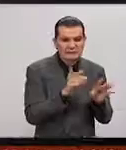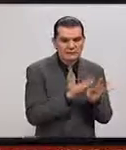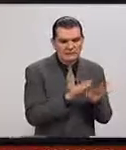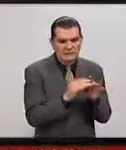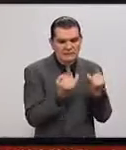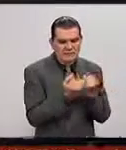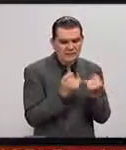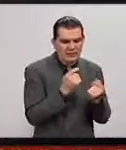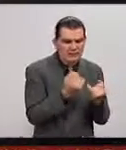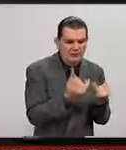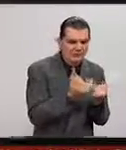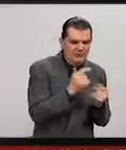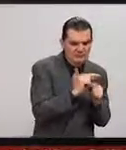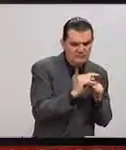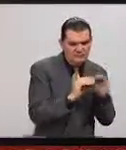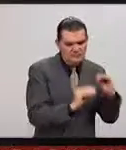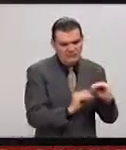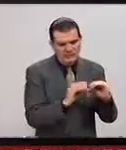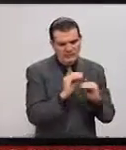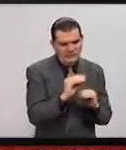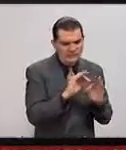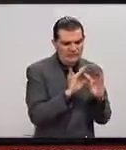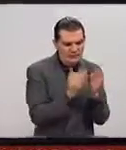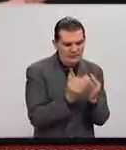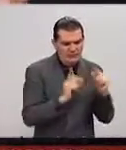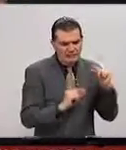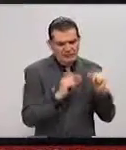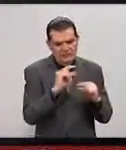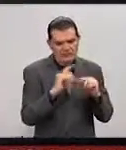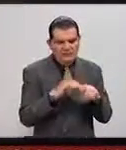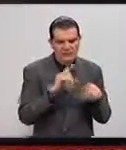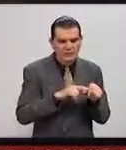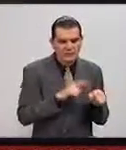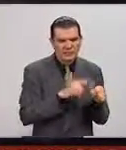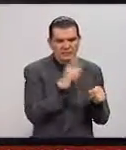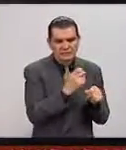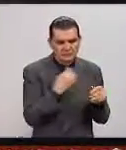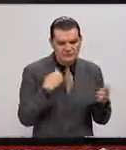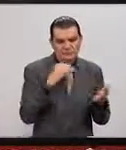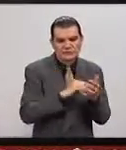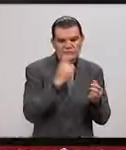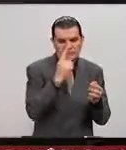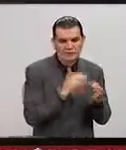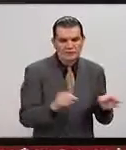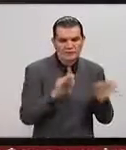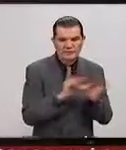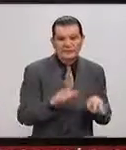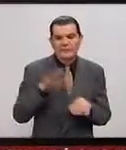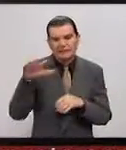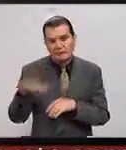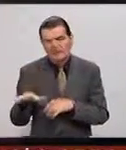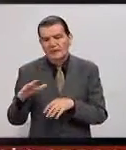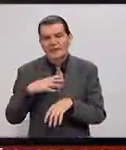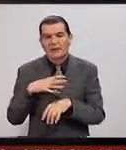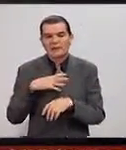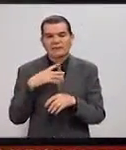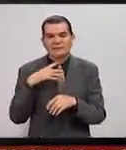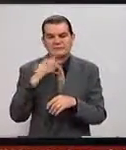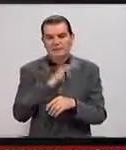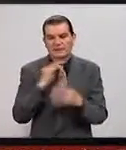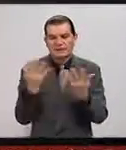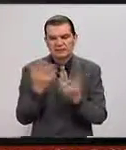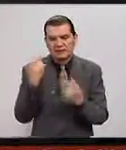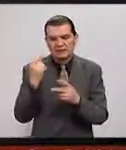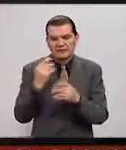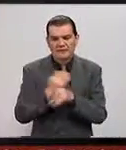le dé igual que esto tenga esta forma, esta proporción, este color, ¿no? O sea, que eso verdaderamente le importe. Y por otro lado, que tenga facultades